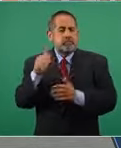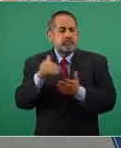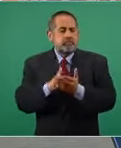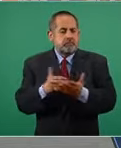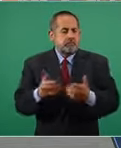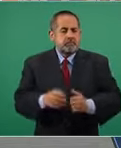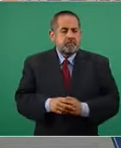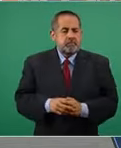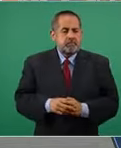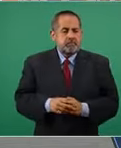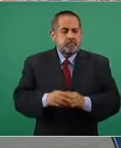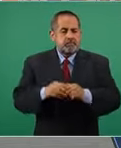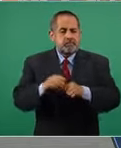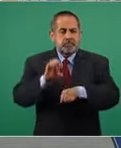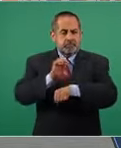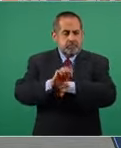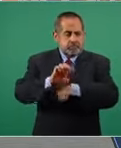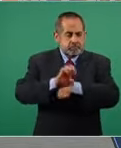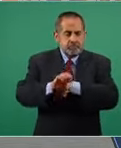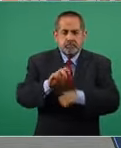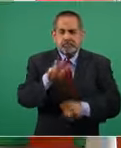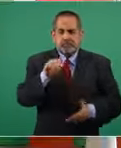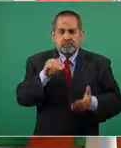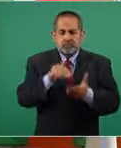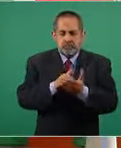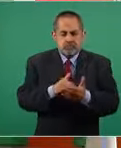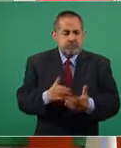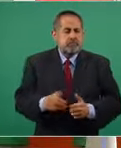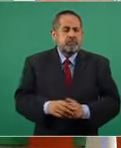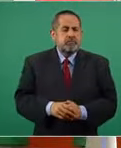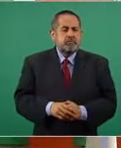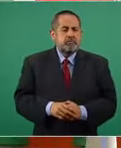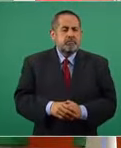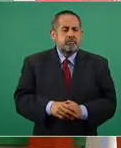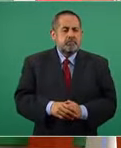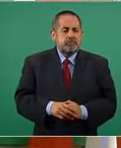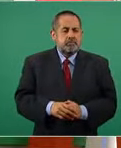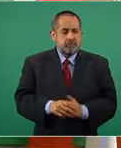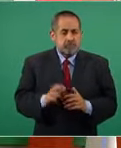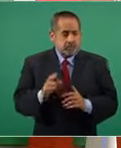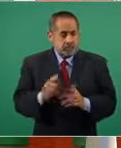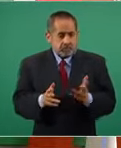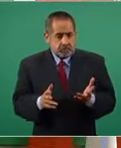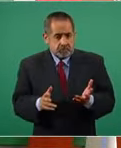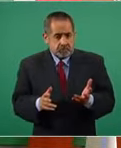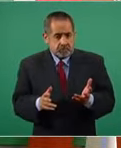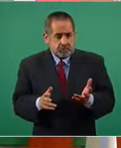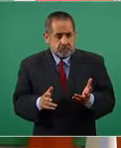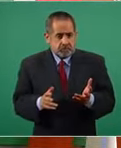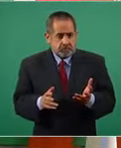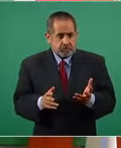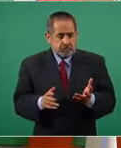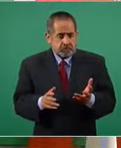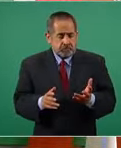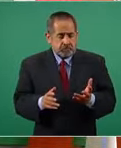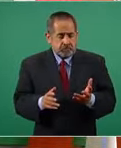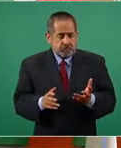Ecuador 8 mil ahí terminó son